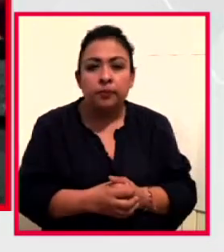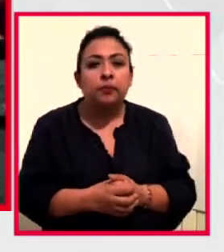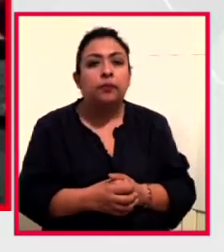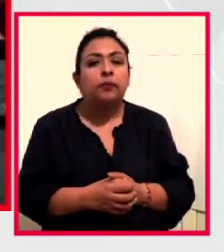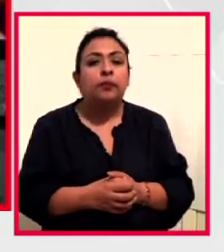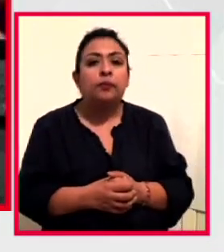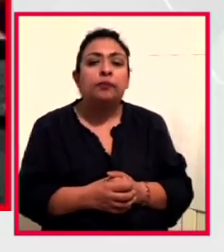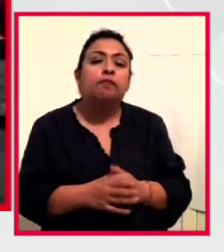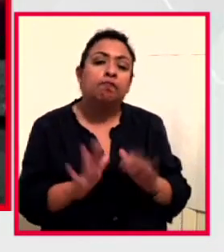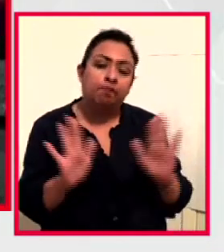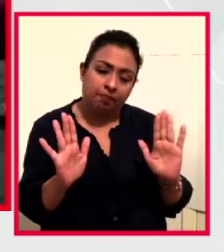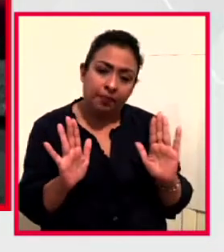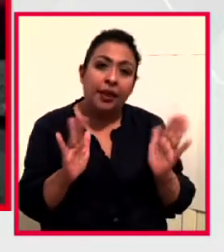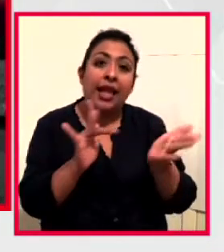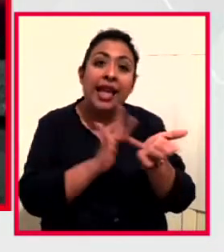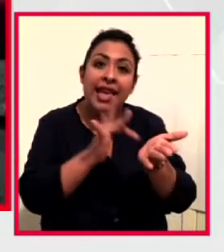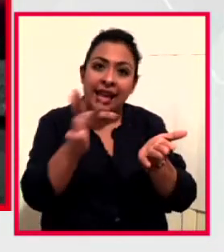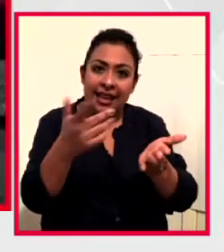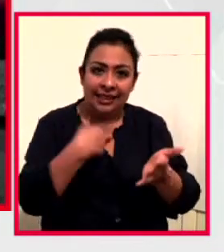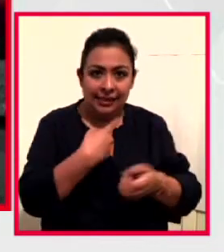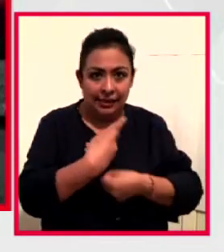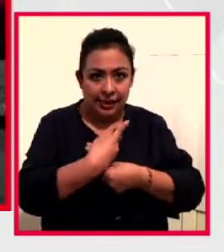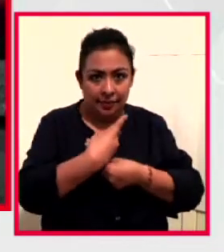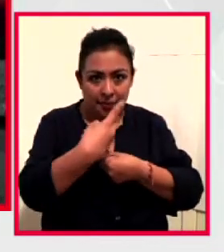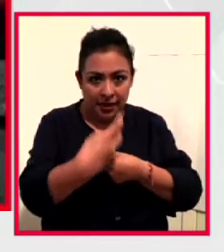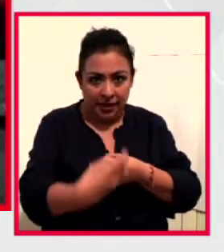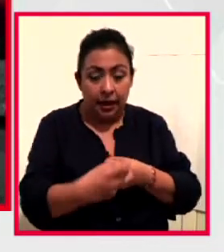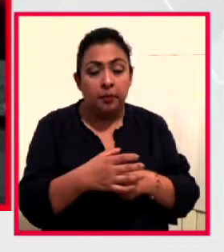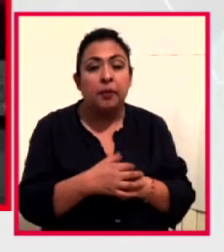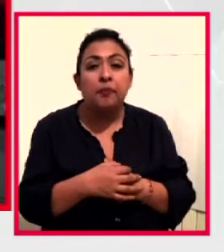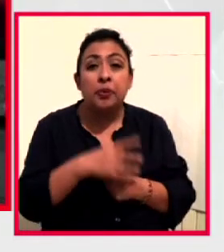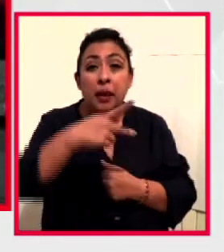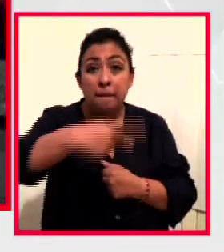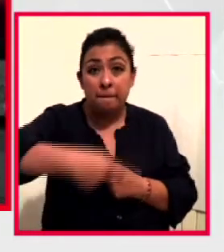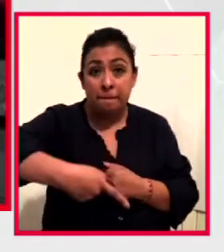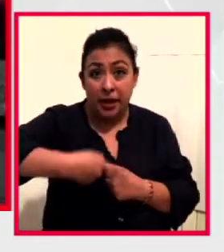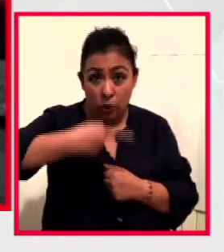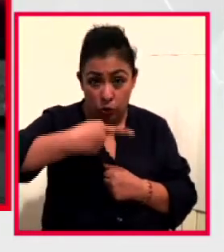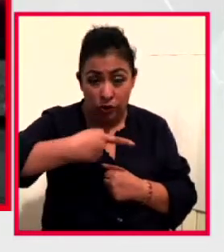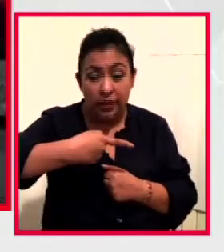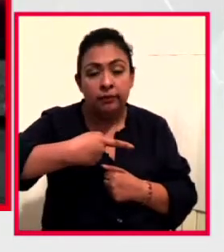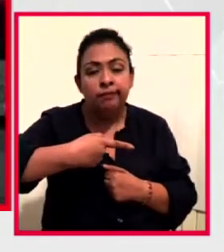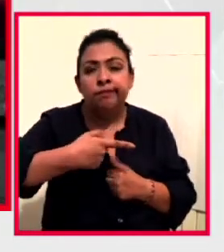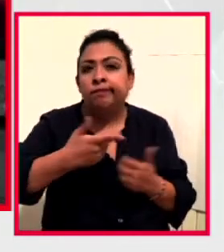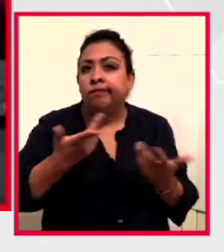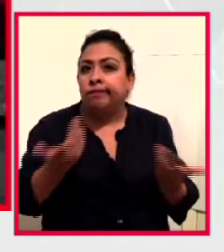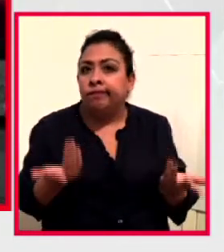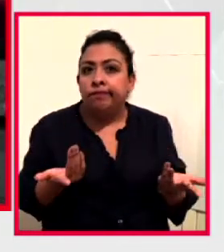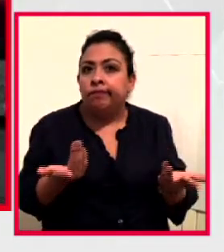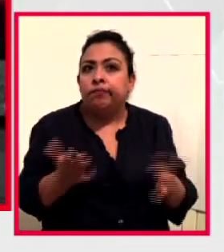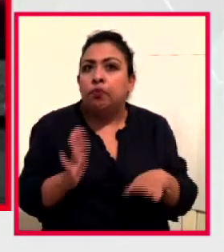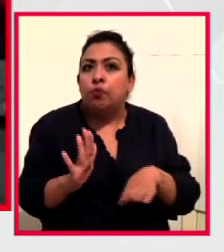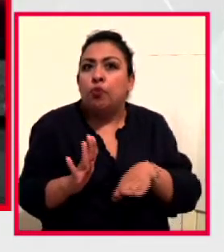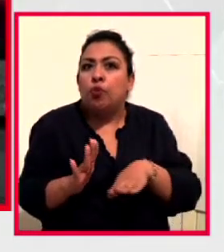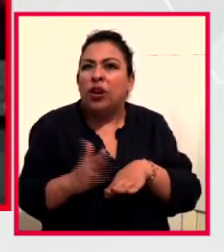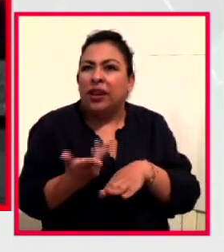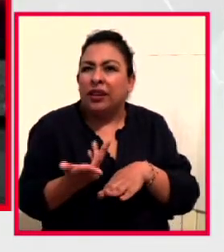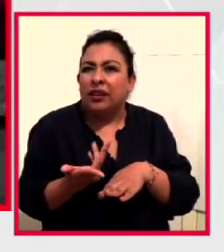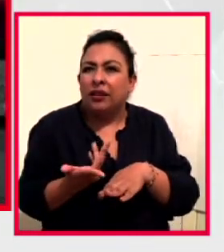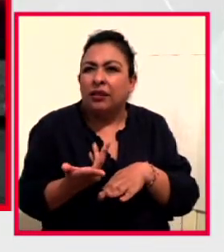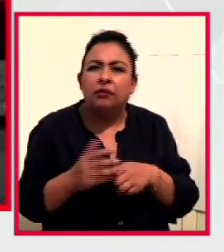Bueno, muchas gracias por la invitación. La pregunta es, ¿por qué? ¿Cuál es la pregunta?